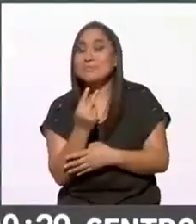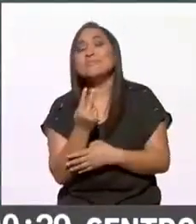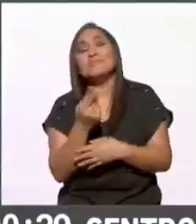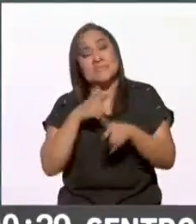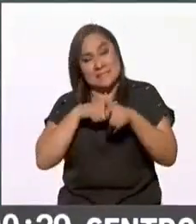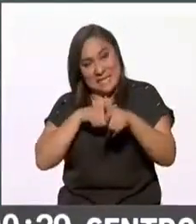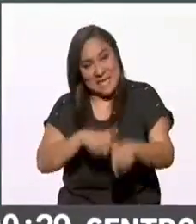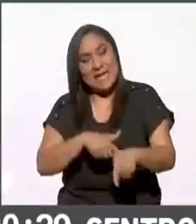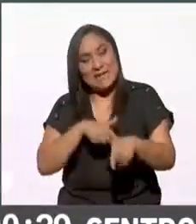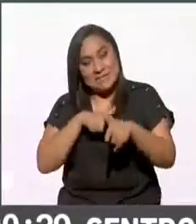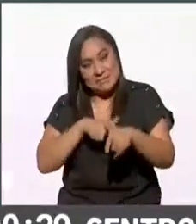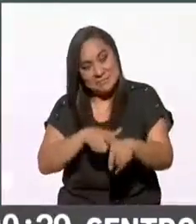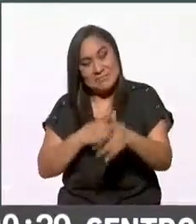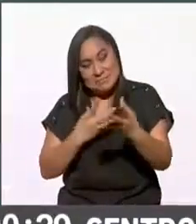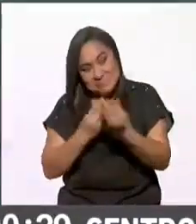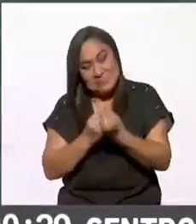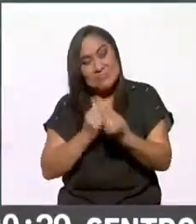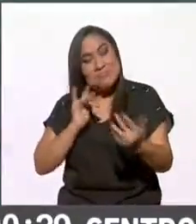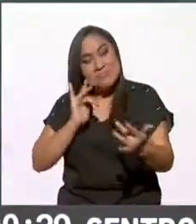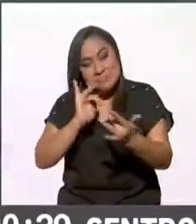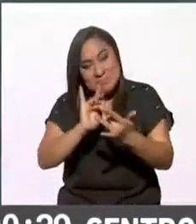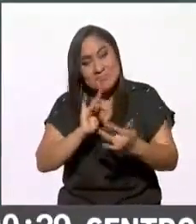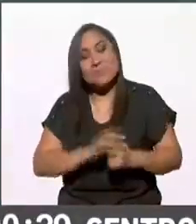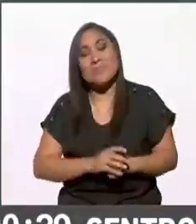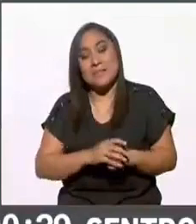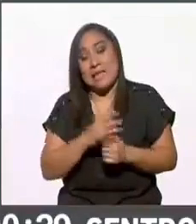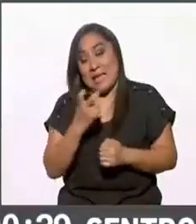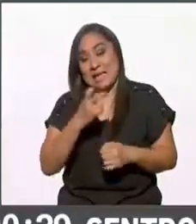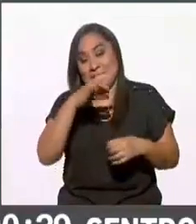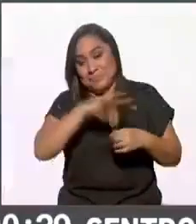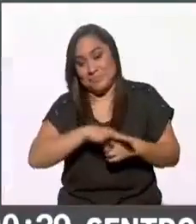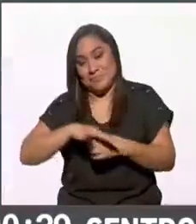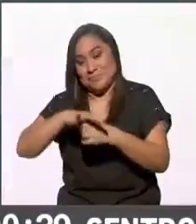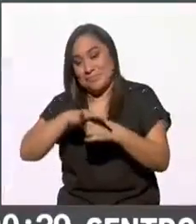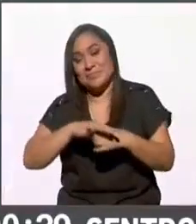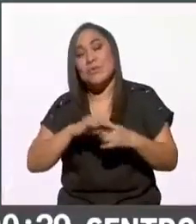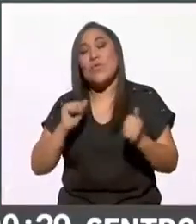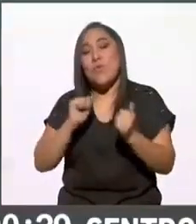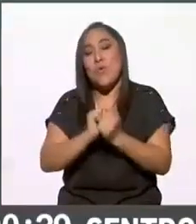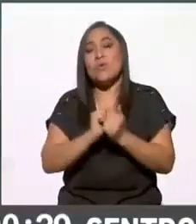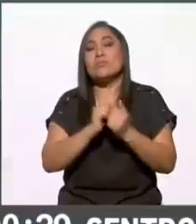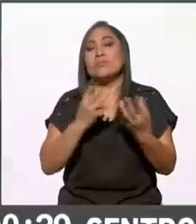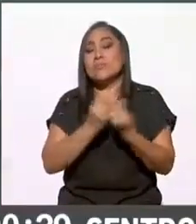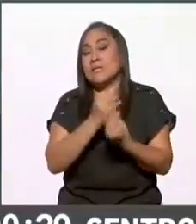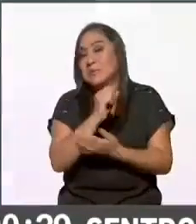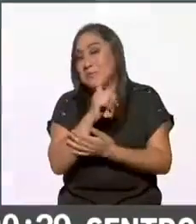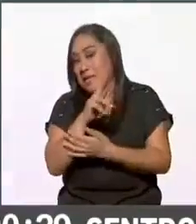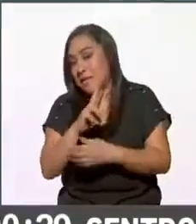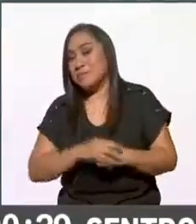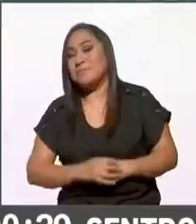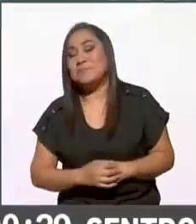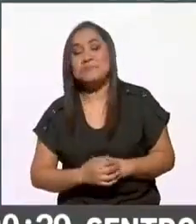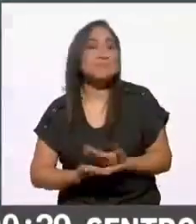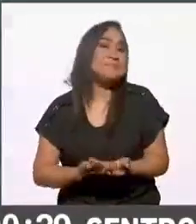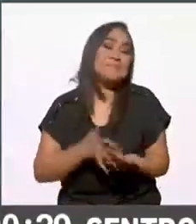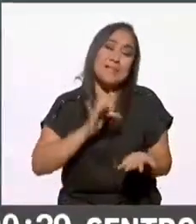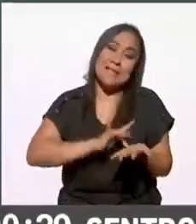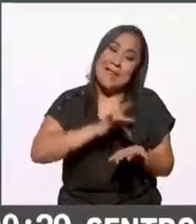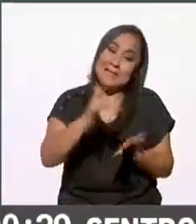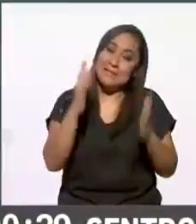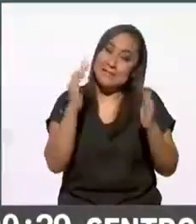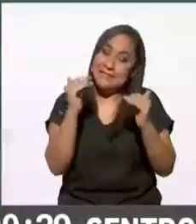nosotros con nuestra señal estaremos para servirles así es la vocación de los medios públicos muy bien pues nos despedimos